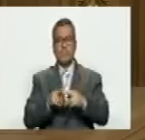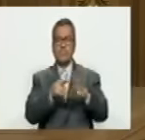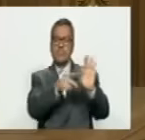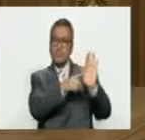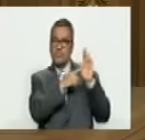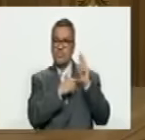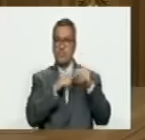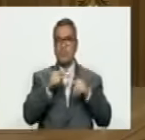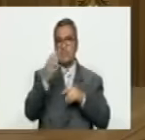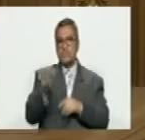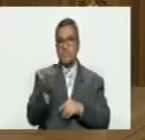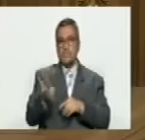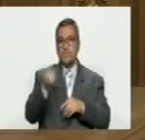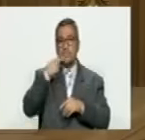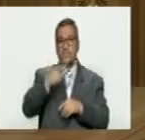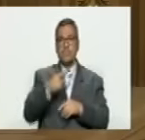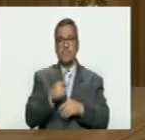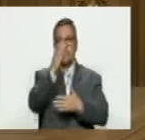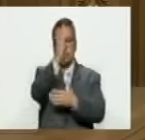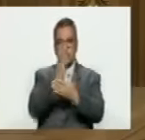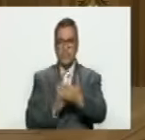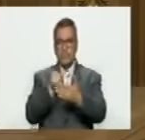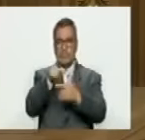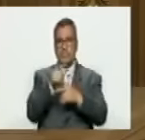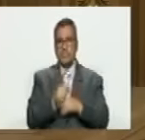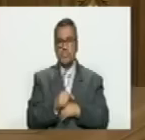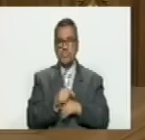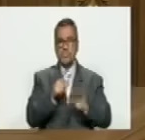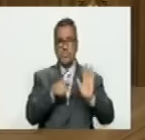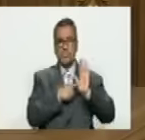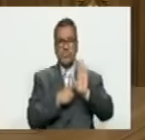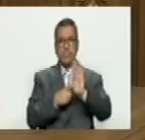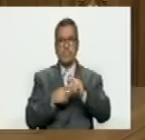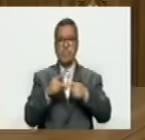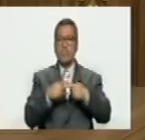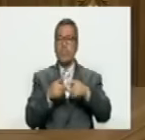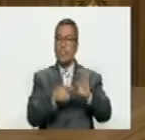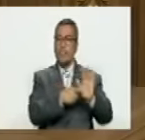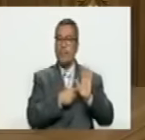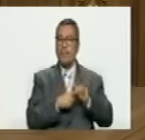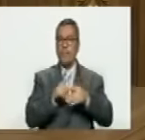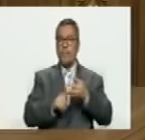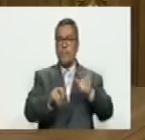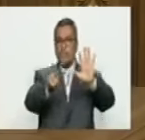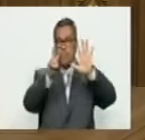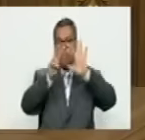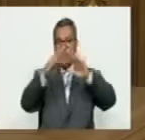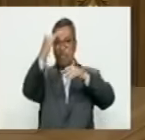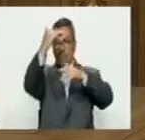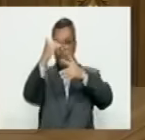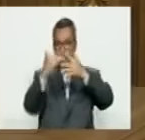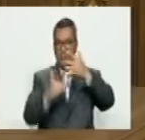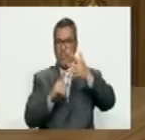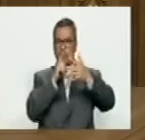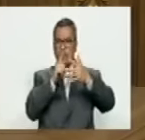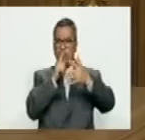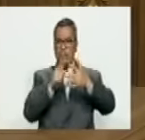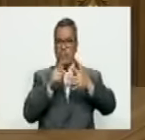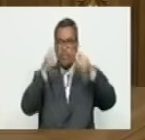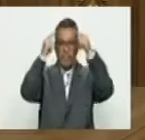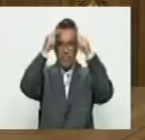lo interesante es que ellos dividen esa muestra en 7 estratos de machavista a